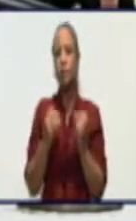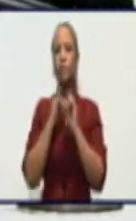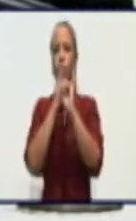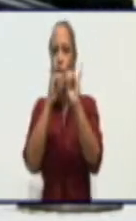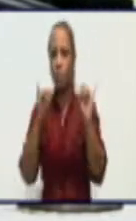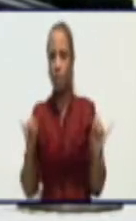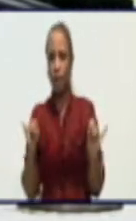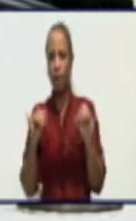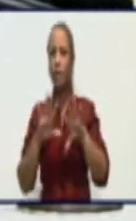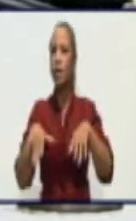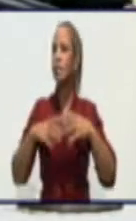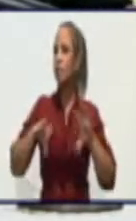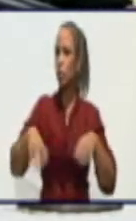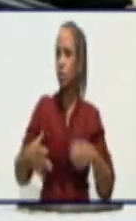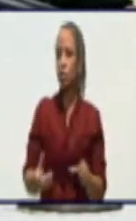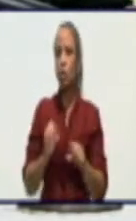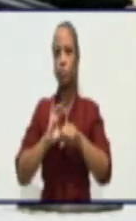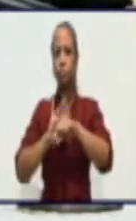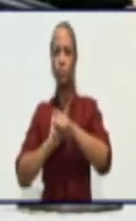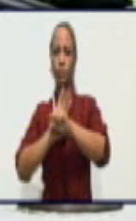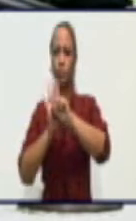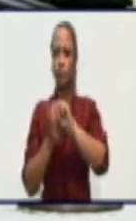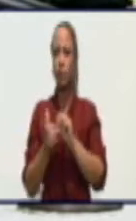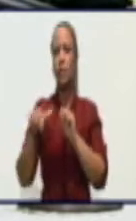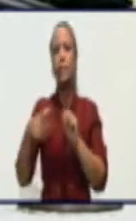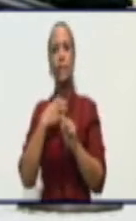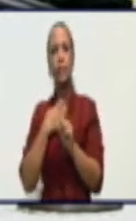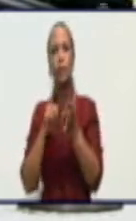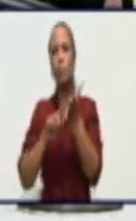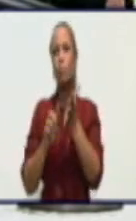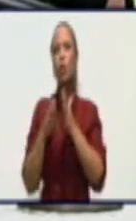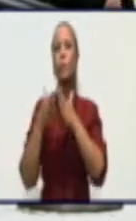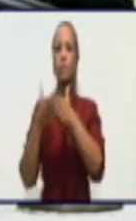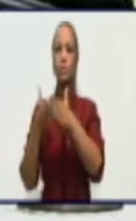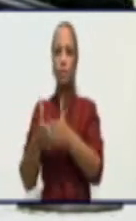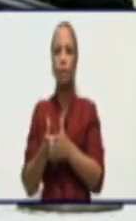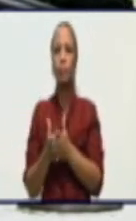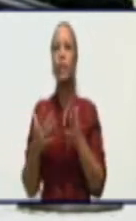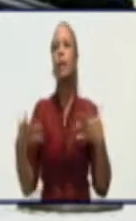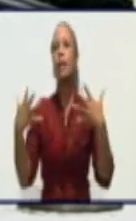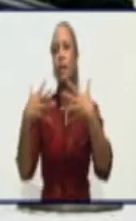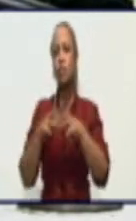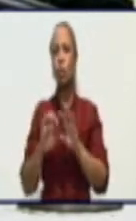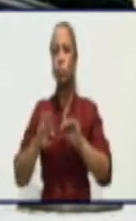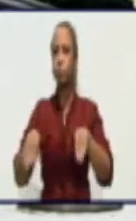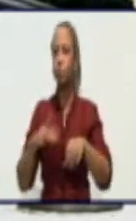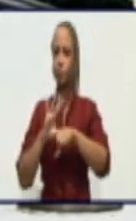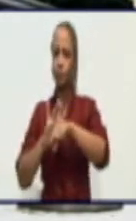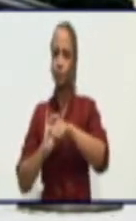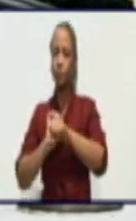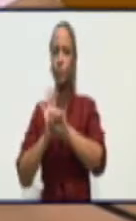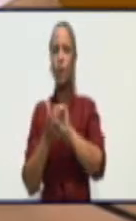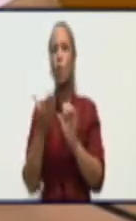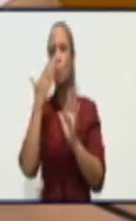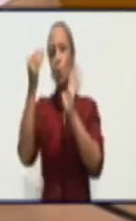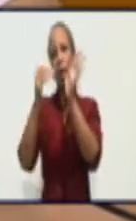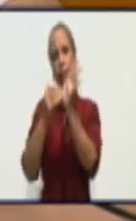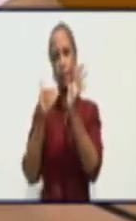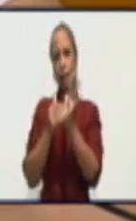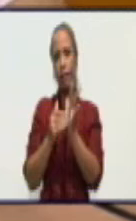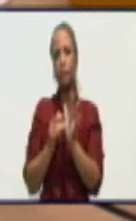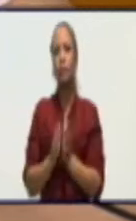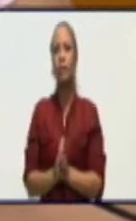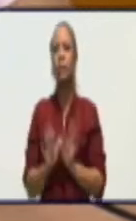panorámica de la situación epidemiológica que presenta hoy la provincia en relación con la COVID-19. Buenas tardes, Junior, a